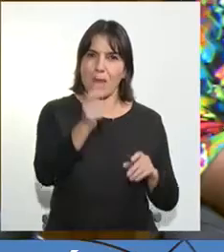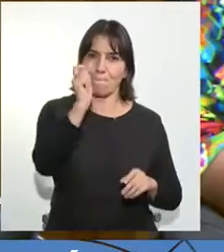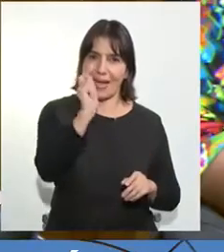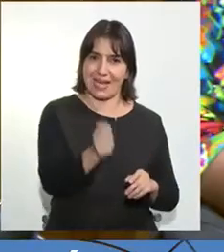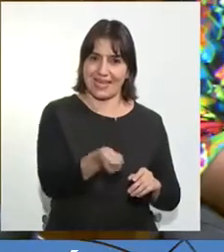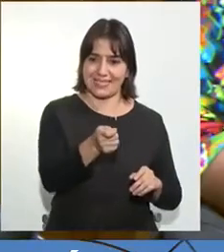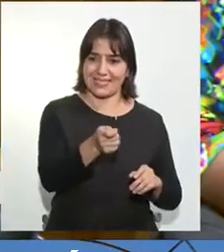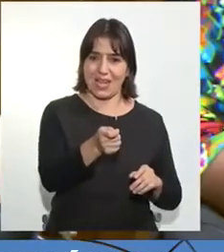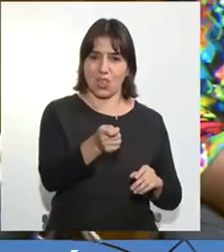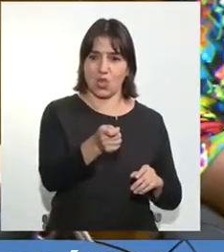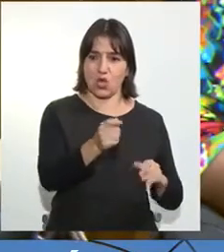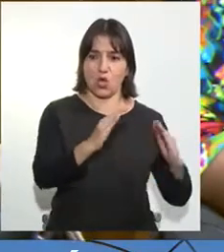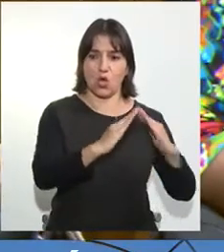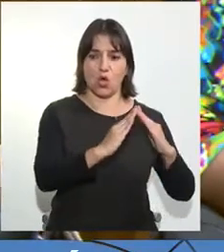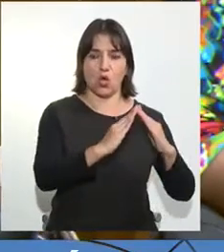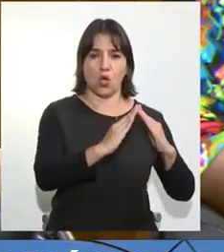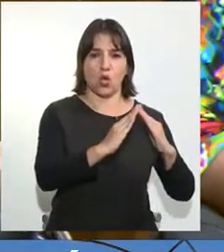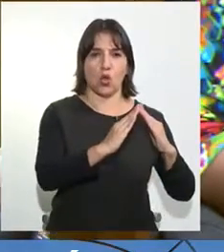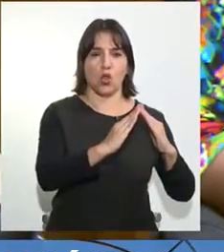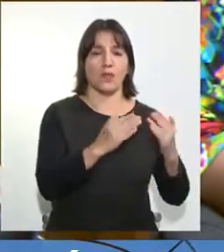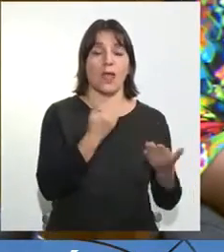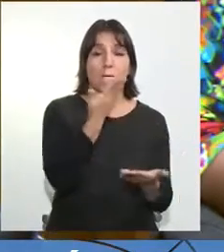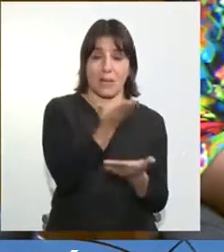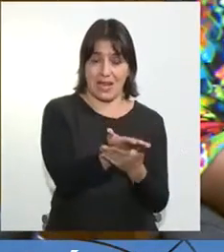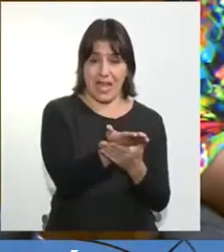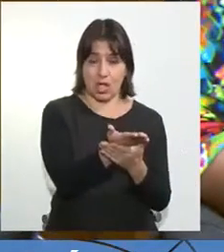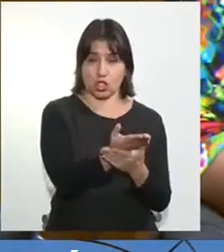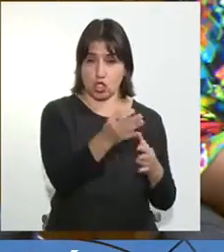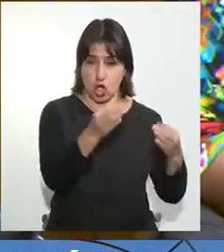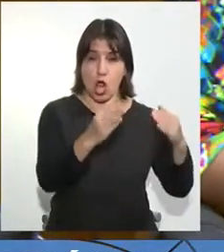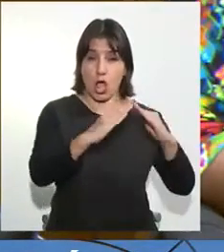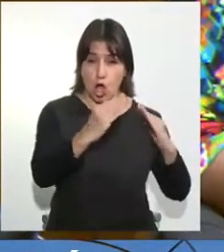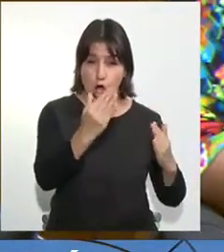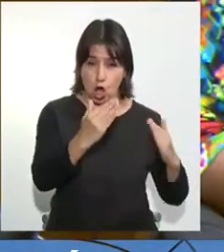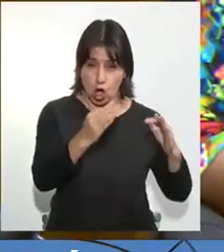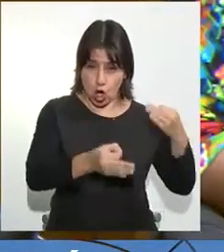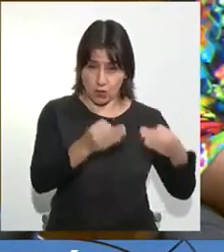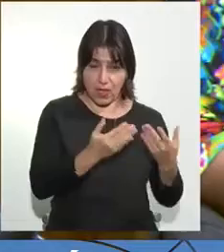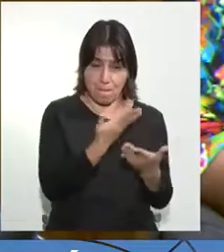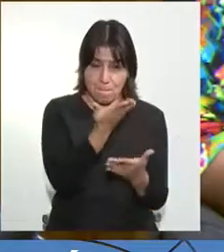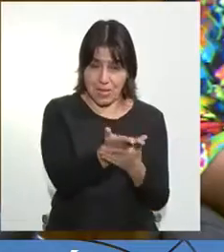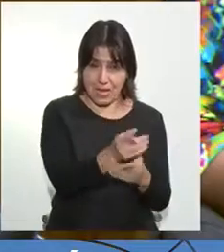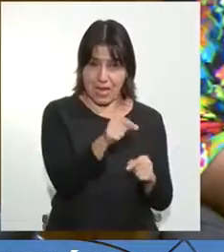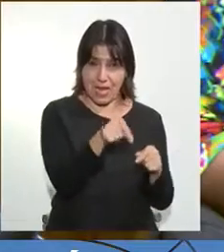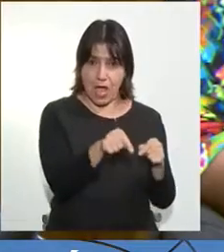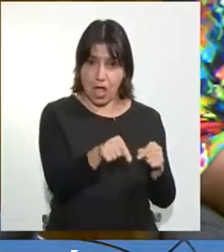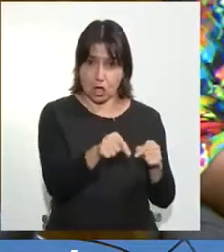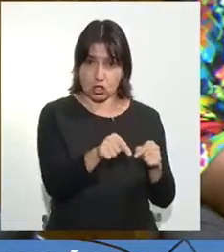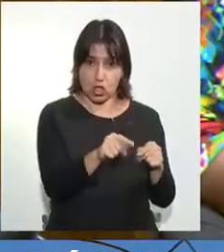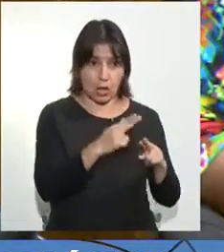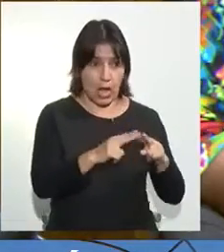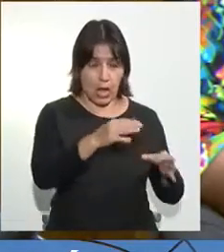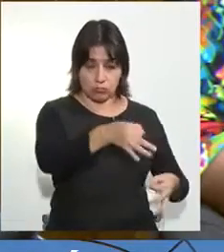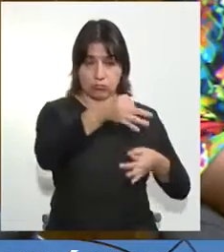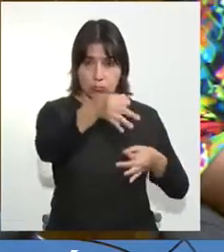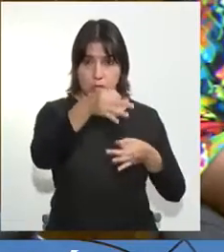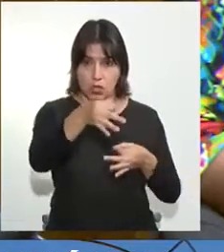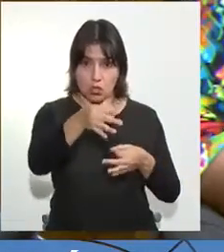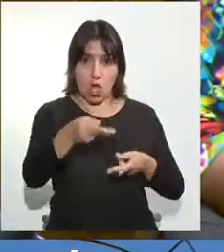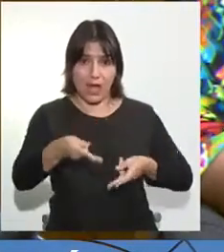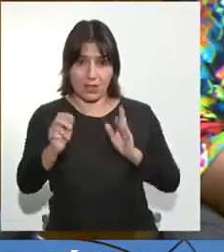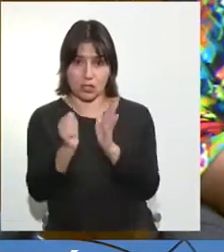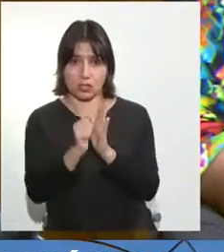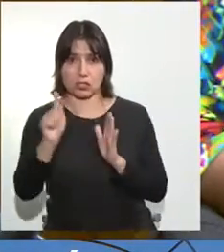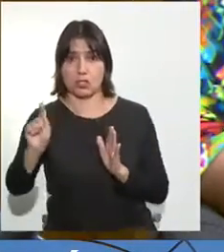Apelaciones determinó la suspensión del juez Daniel Urrutia después de que por una resolución de que está plenamente facultado, artículo